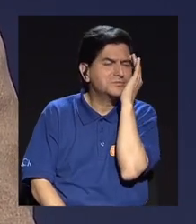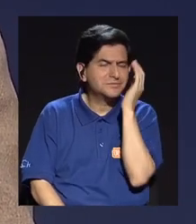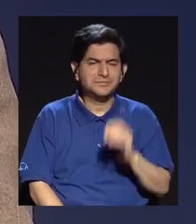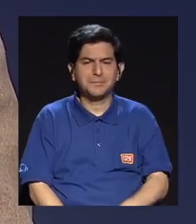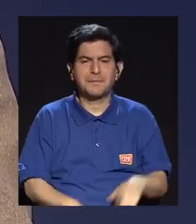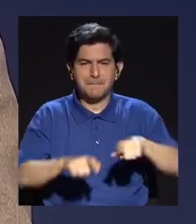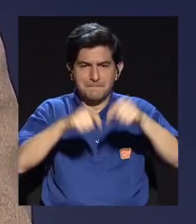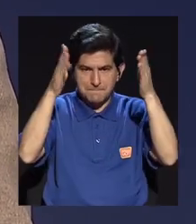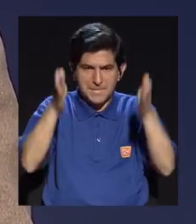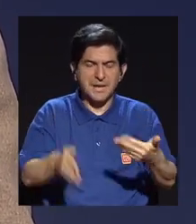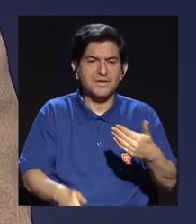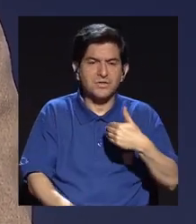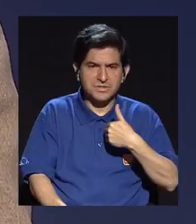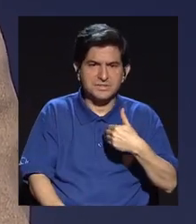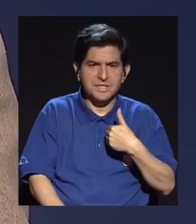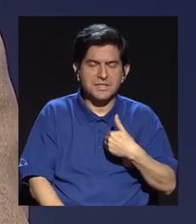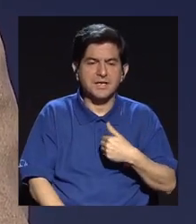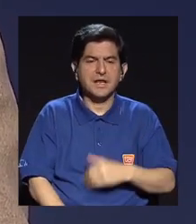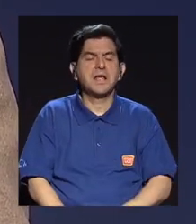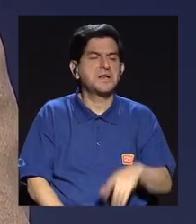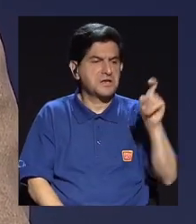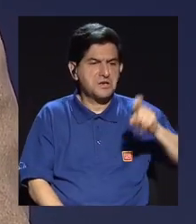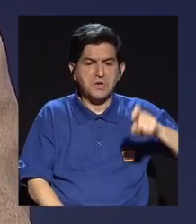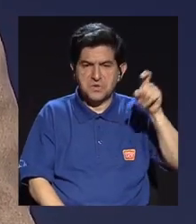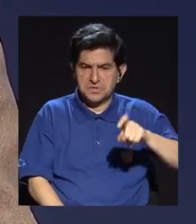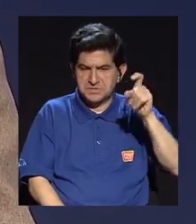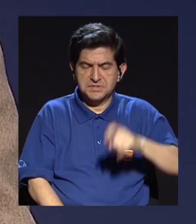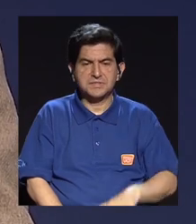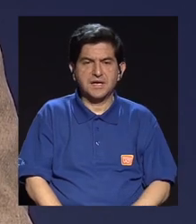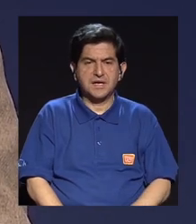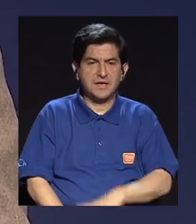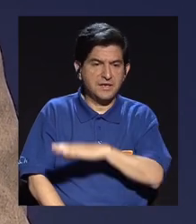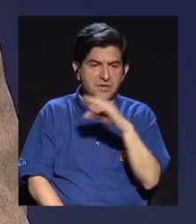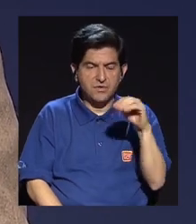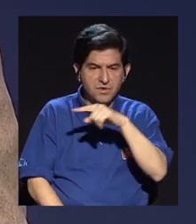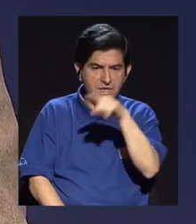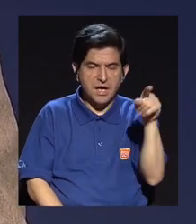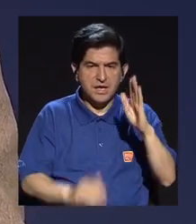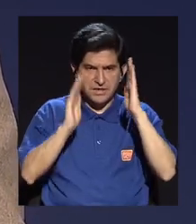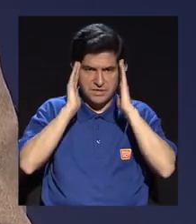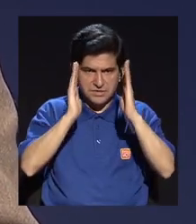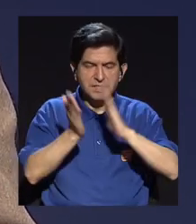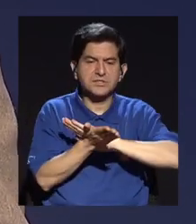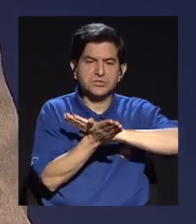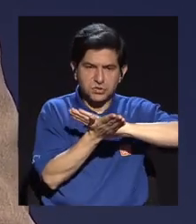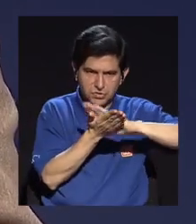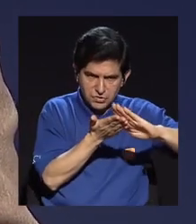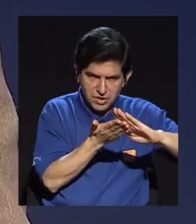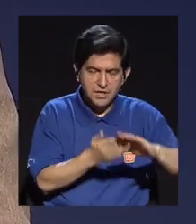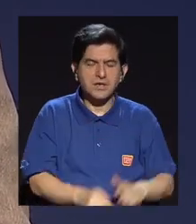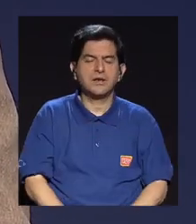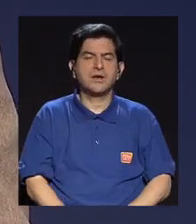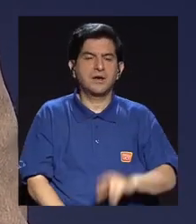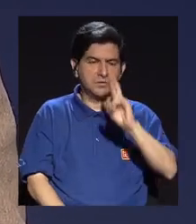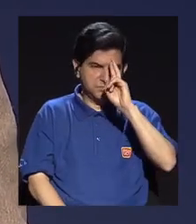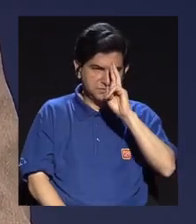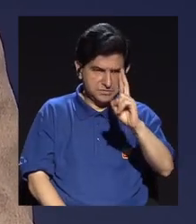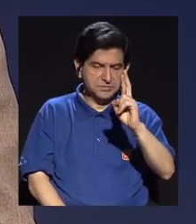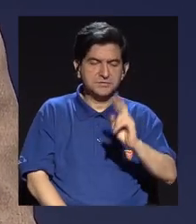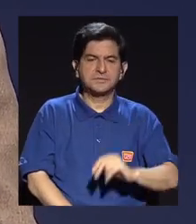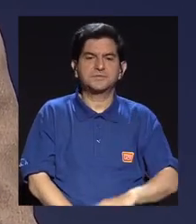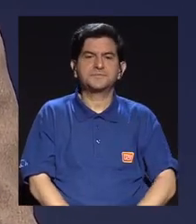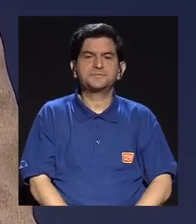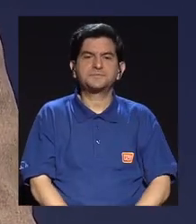porque los periodistas tengan lo que necesitan y que a los periodistas se les trate con dignidad y con consideración.